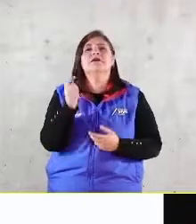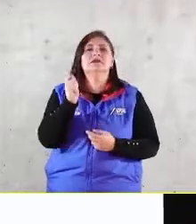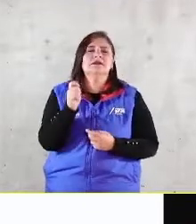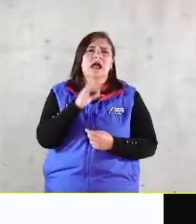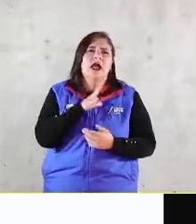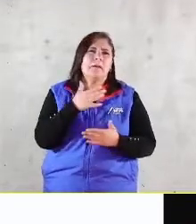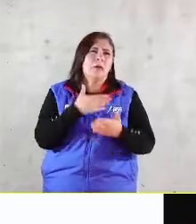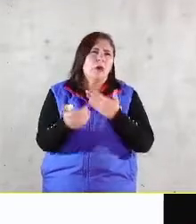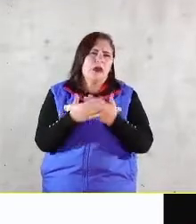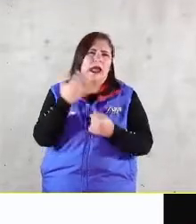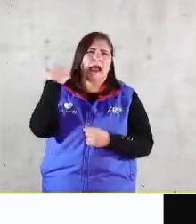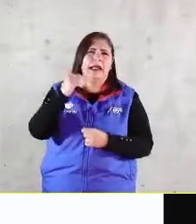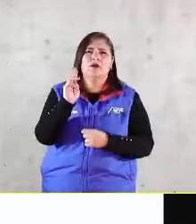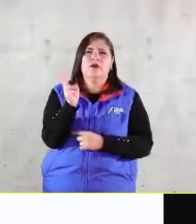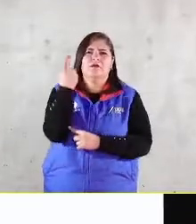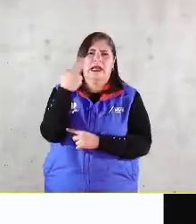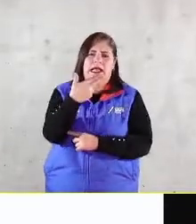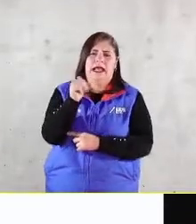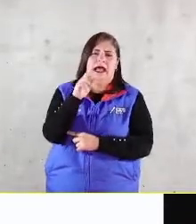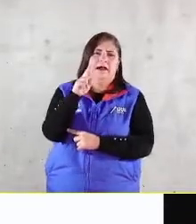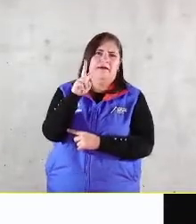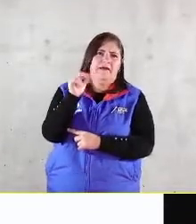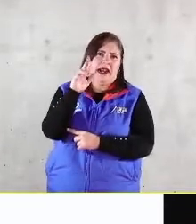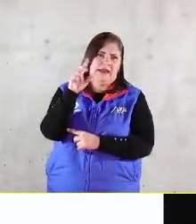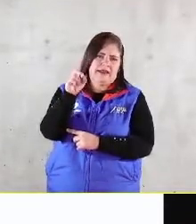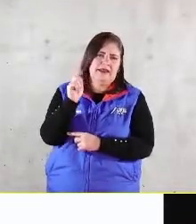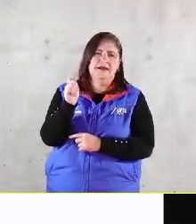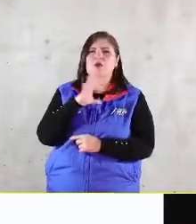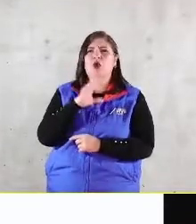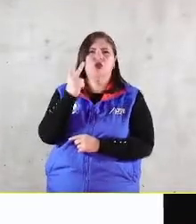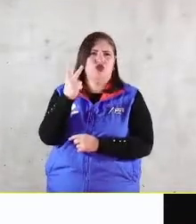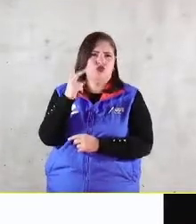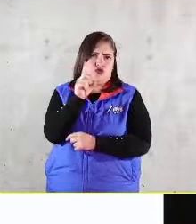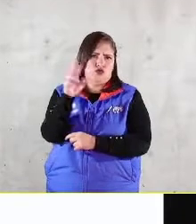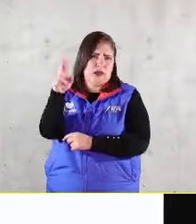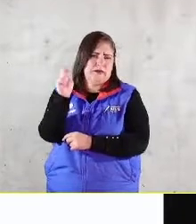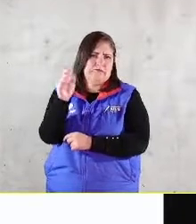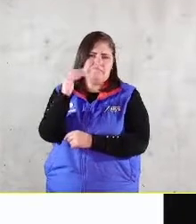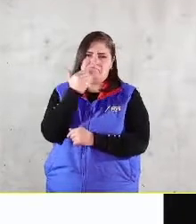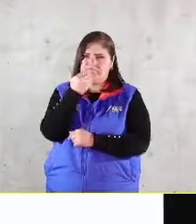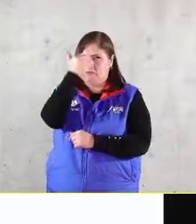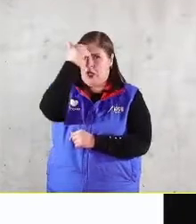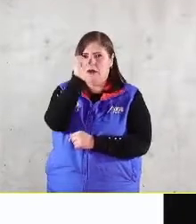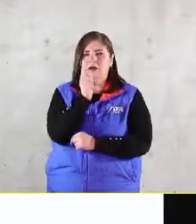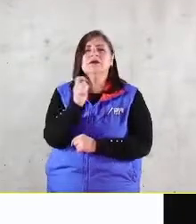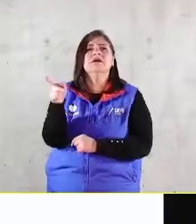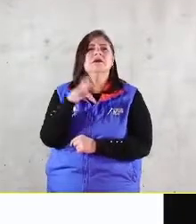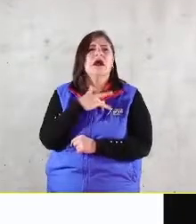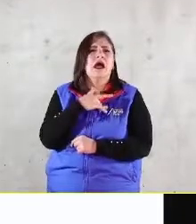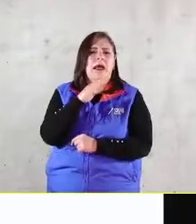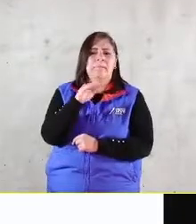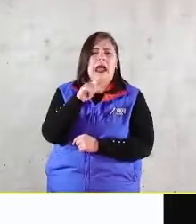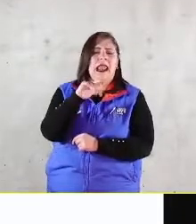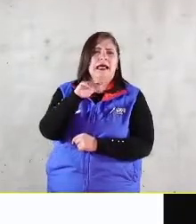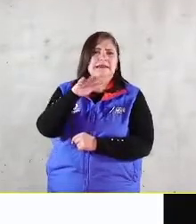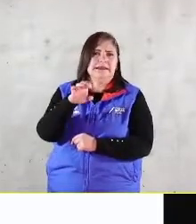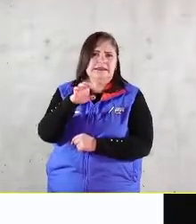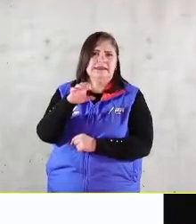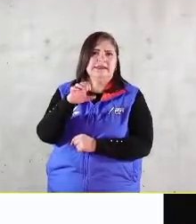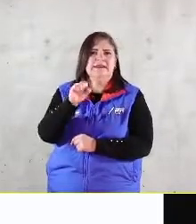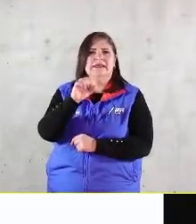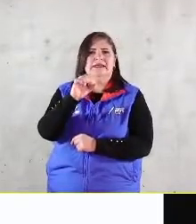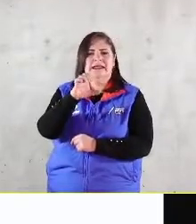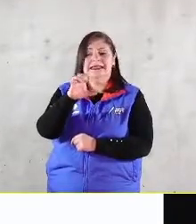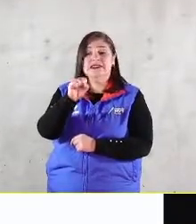desarrollaron en la Universidad de Harvard dos doctores prominentes y que se llama el Balance Scorecard, que resume esta